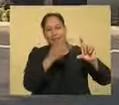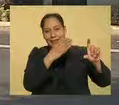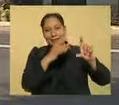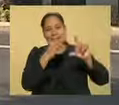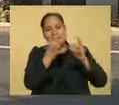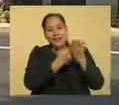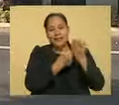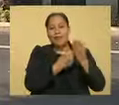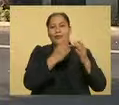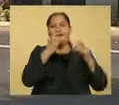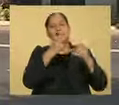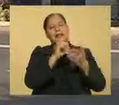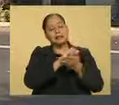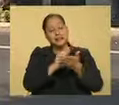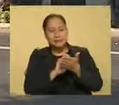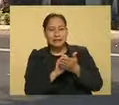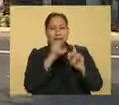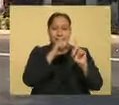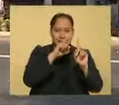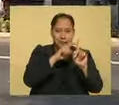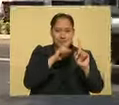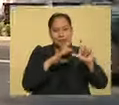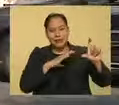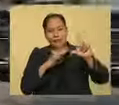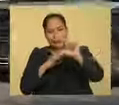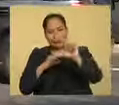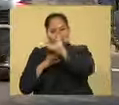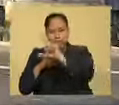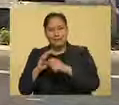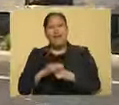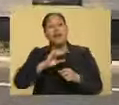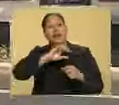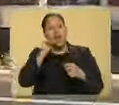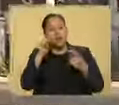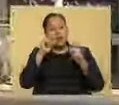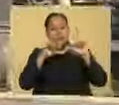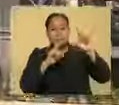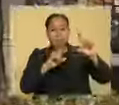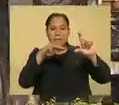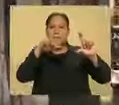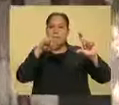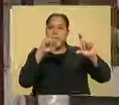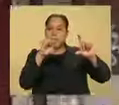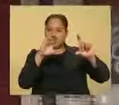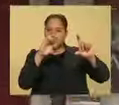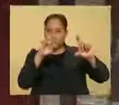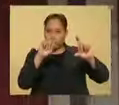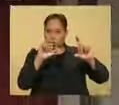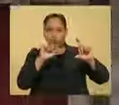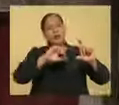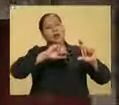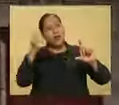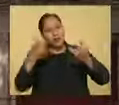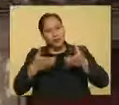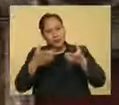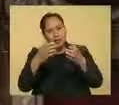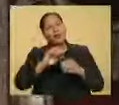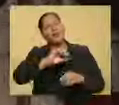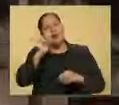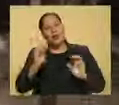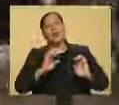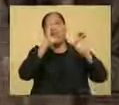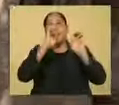quiero mostrar es otra de las marcas, la mascota. Vemos que es otra calle y era otro conjunto